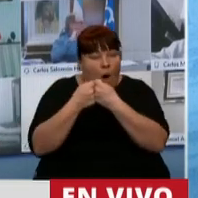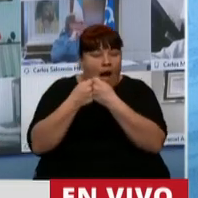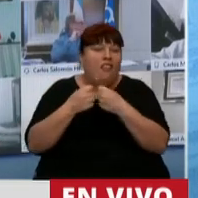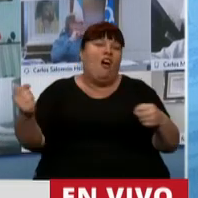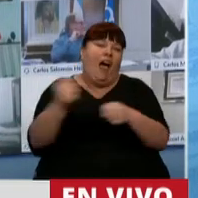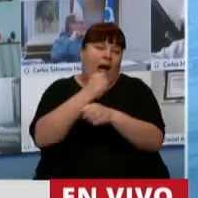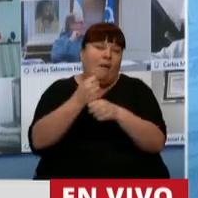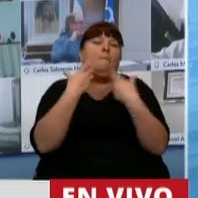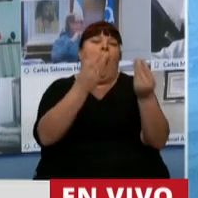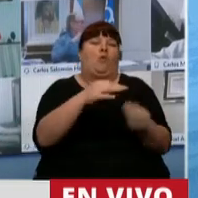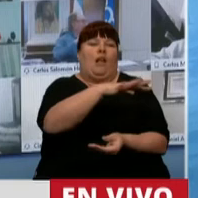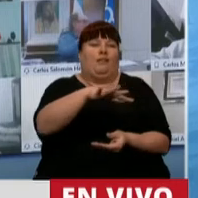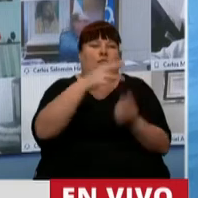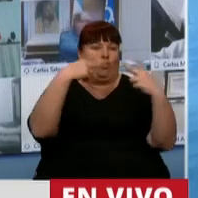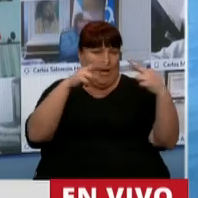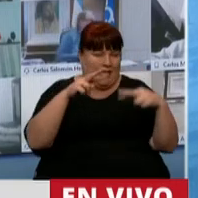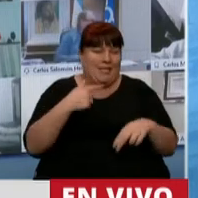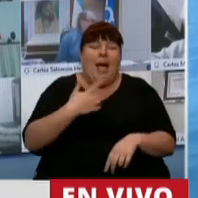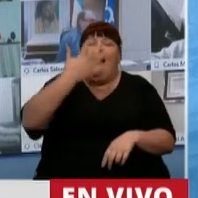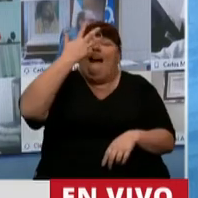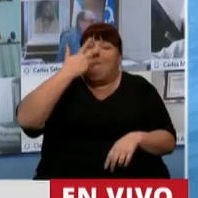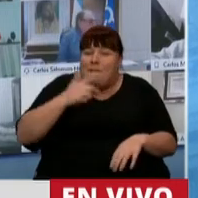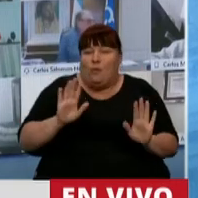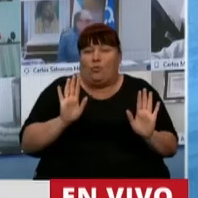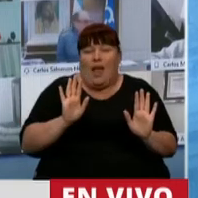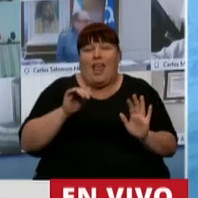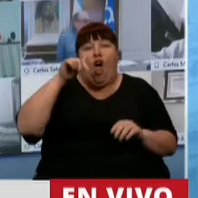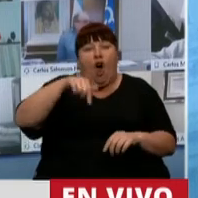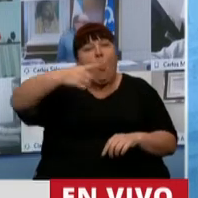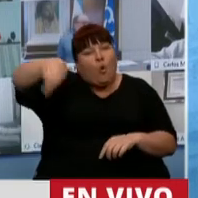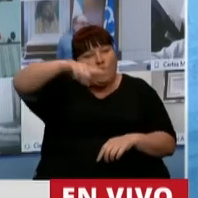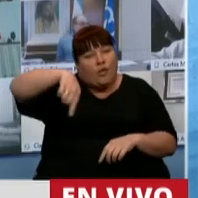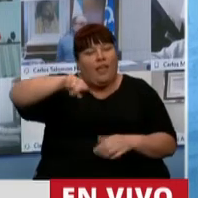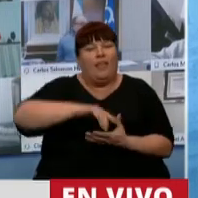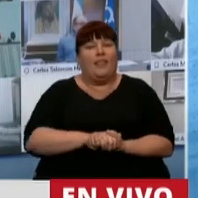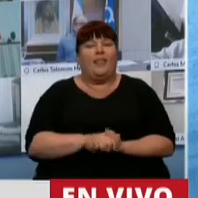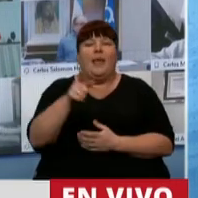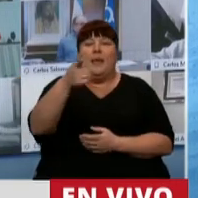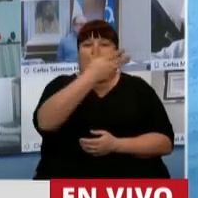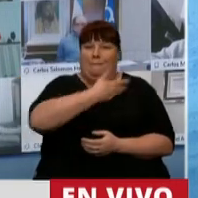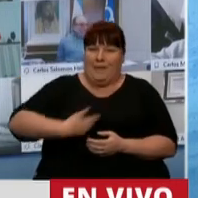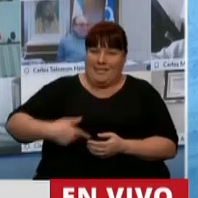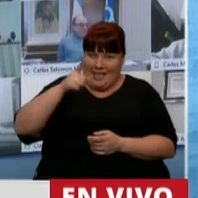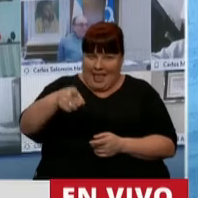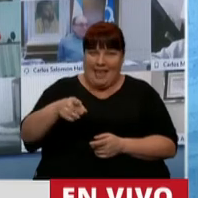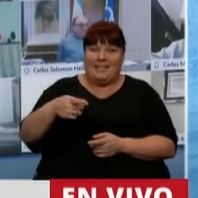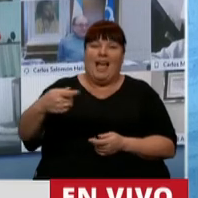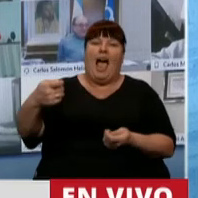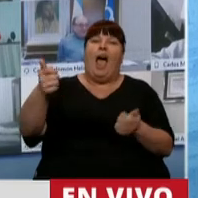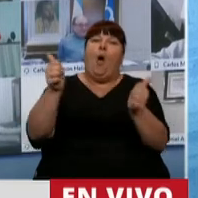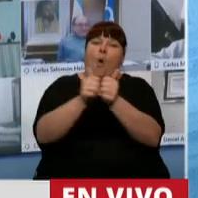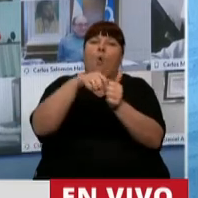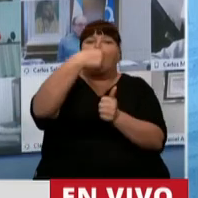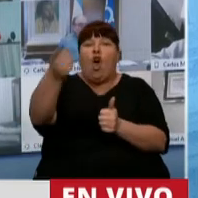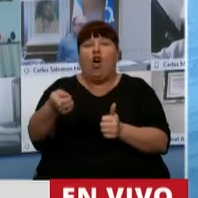darle esta respuesta al sector me hubiera encantado que hoy usted señora presidenta esté acompañada de